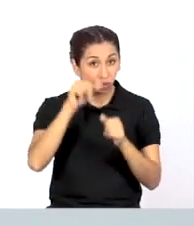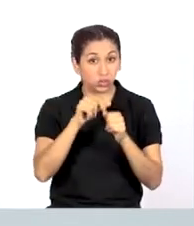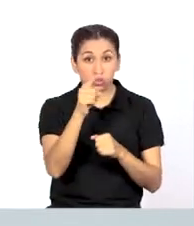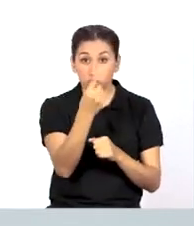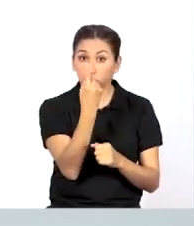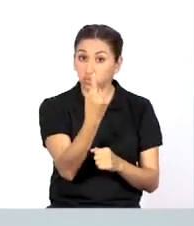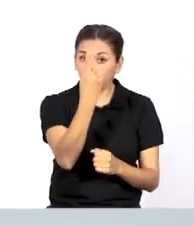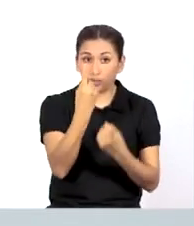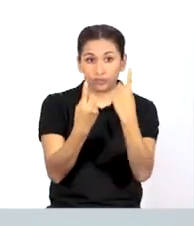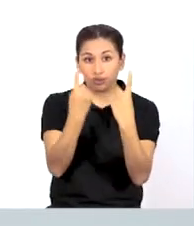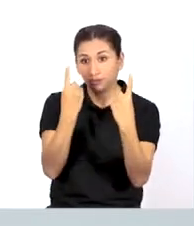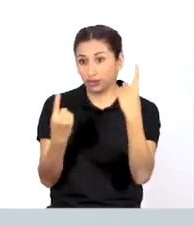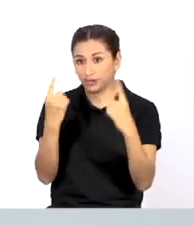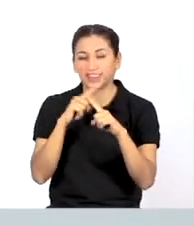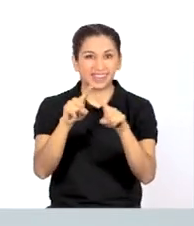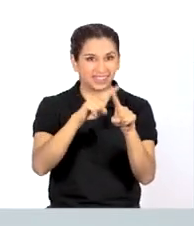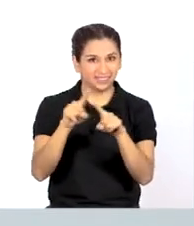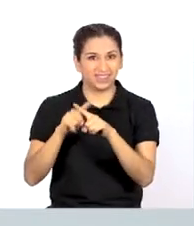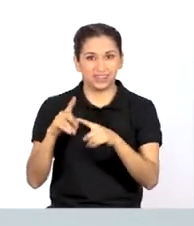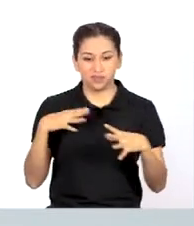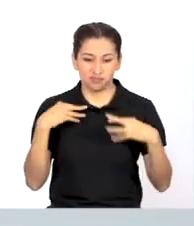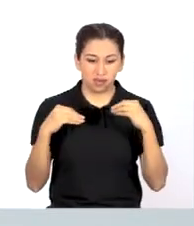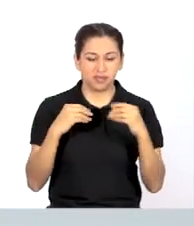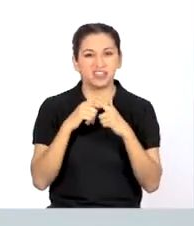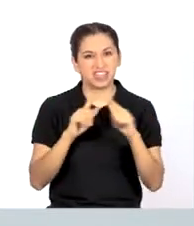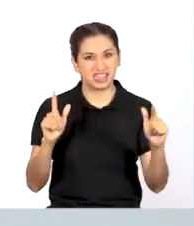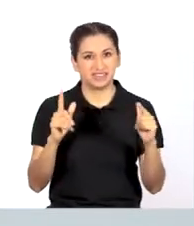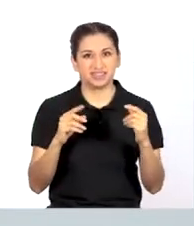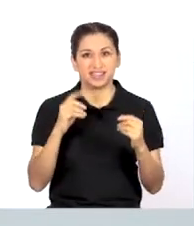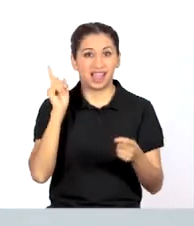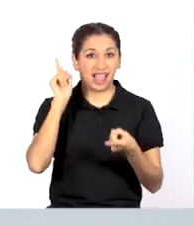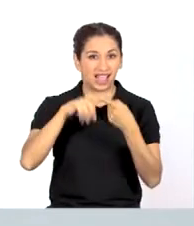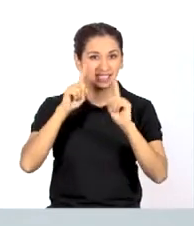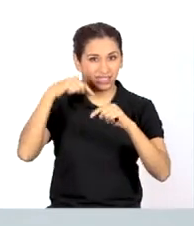único y podemos compartir nuestros diferentes ritmos. Hasta la próxima.